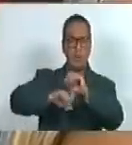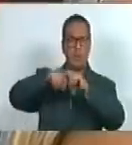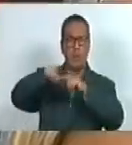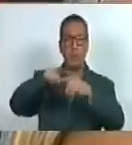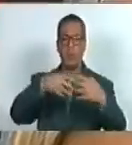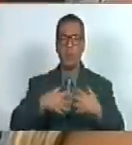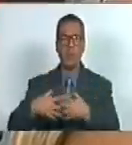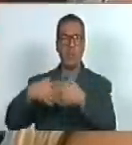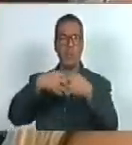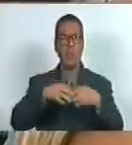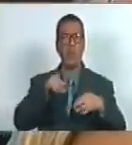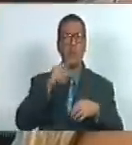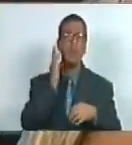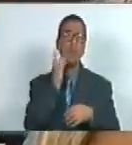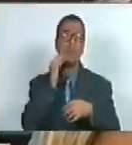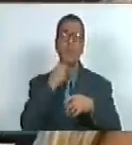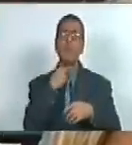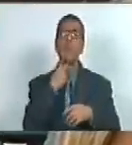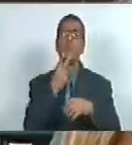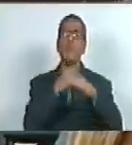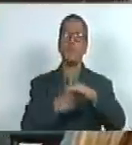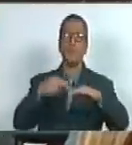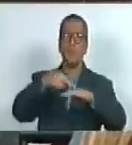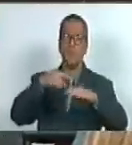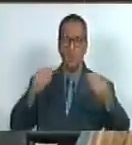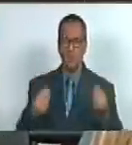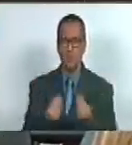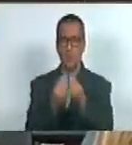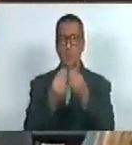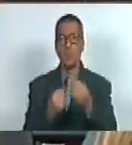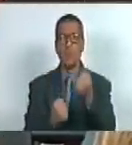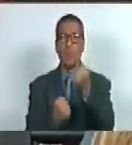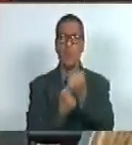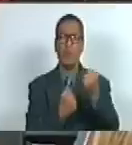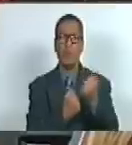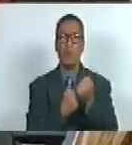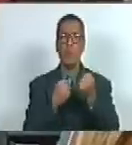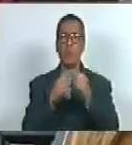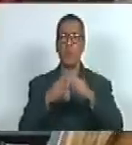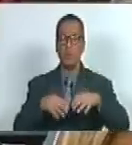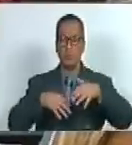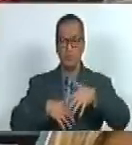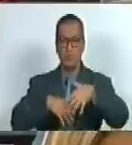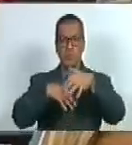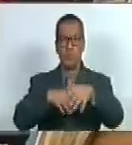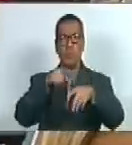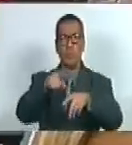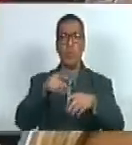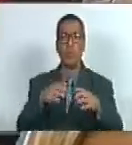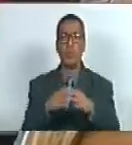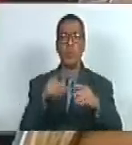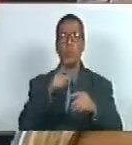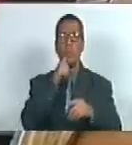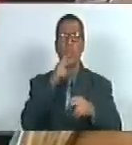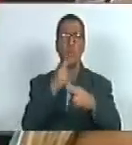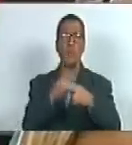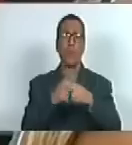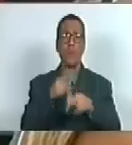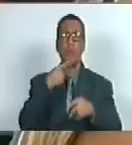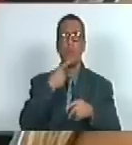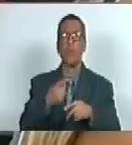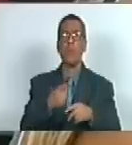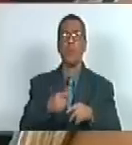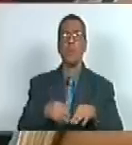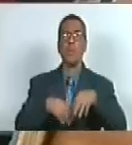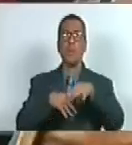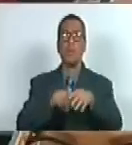contra el imperialismo alcemos la voz en solidaridad ante la avanzada de este fascismo muy peligroso insisto pero